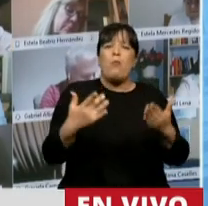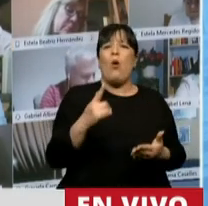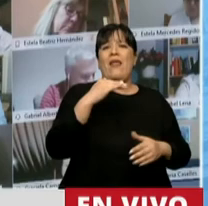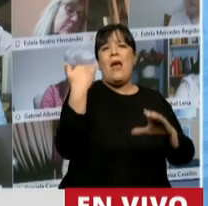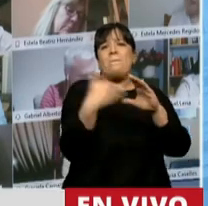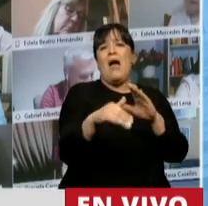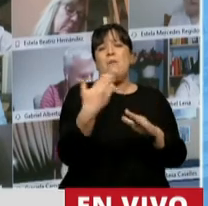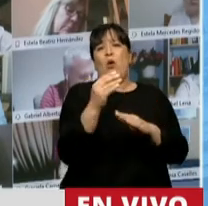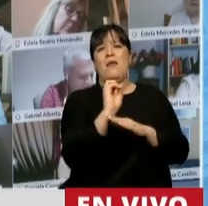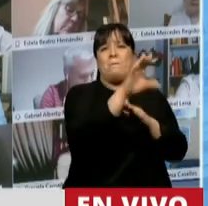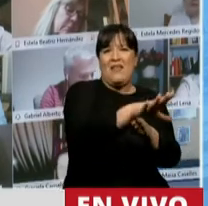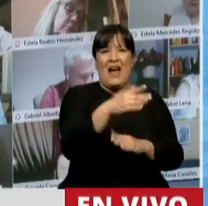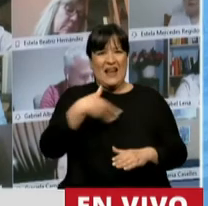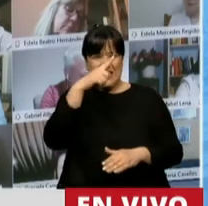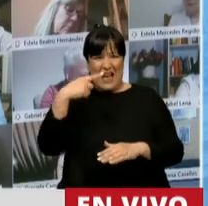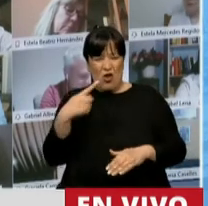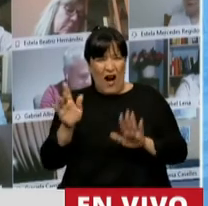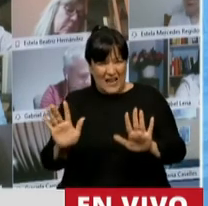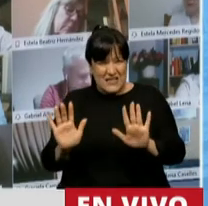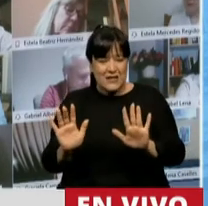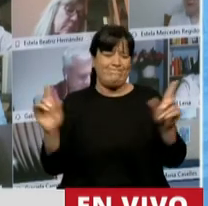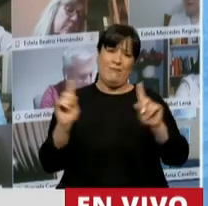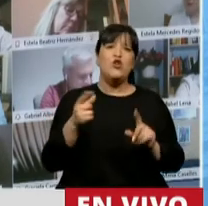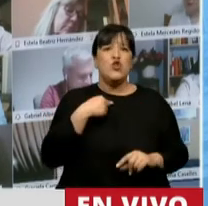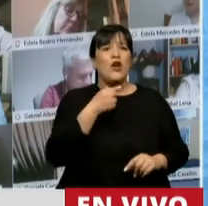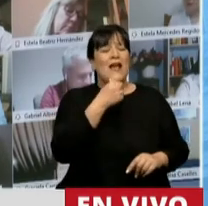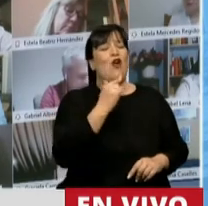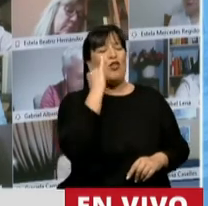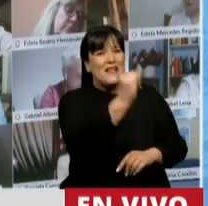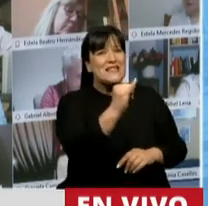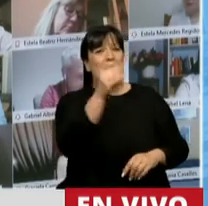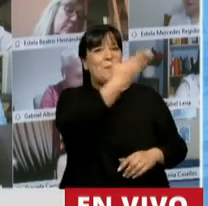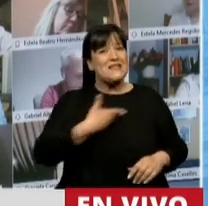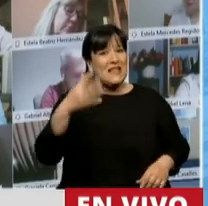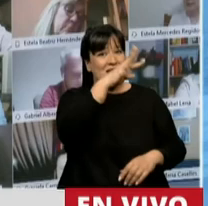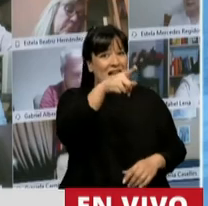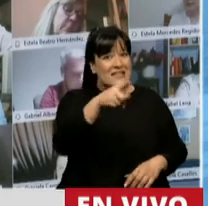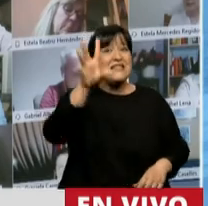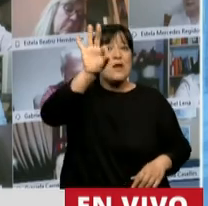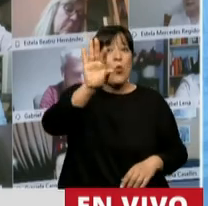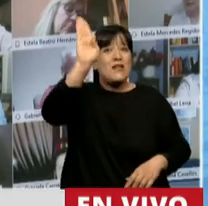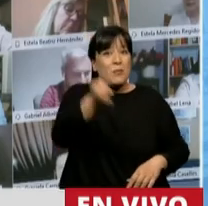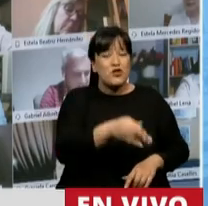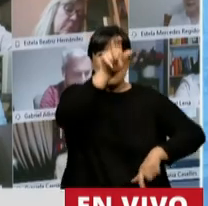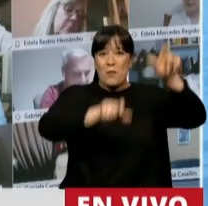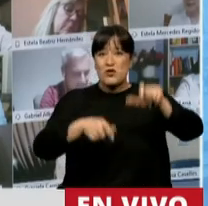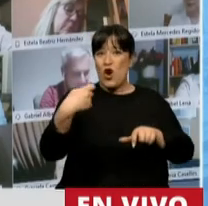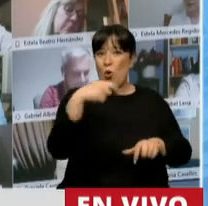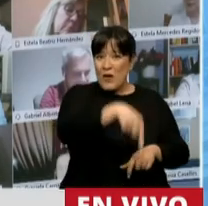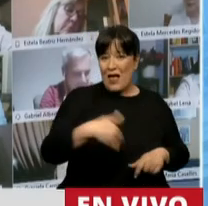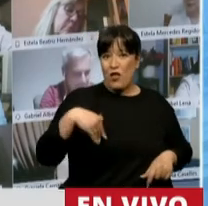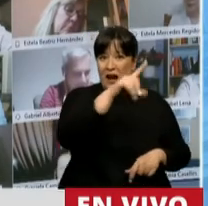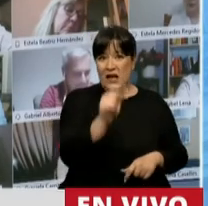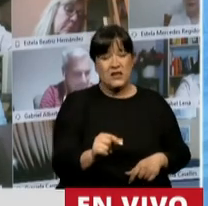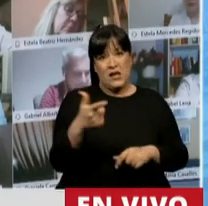un correo electrónico. Yo le quiero hacer saber a la Presidente de la ANSES que el 50% de los jubilados de la Argentina no tiene